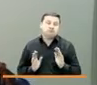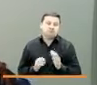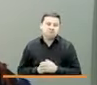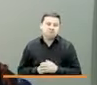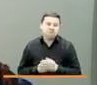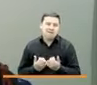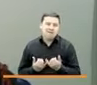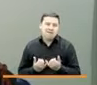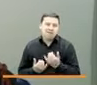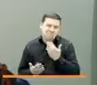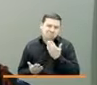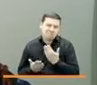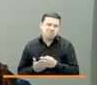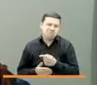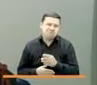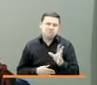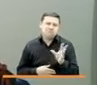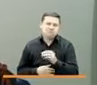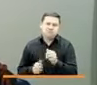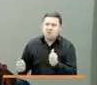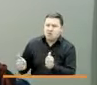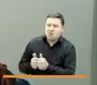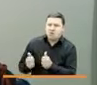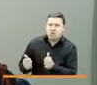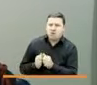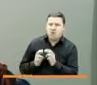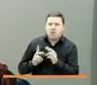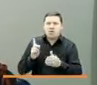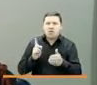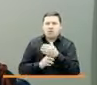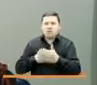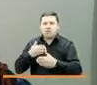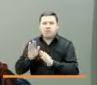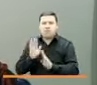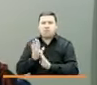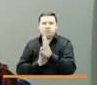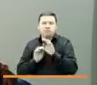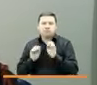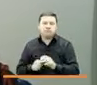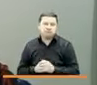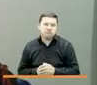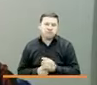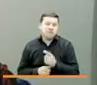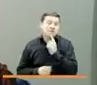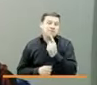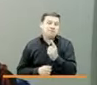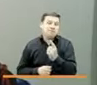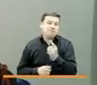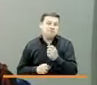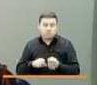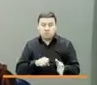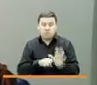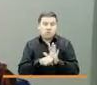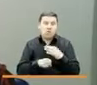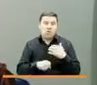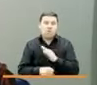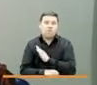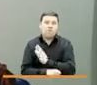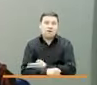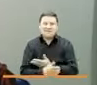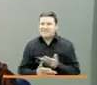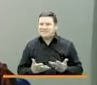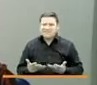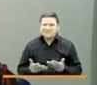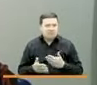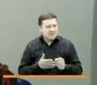gracias a todo este acompañamiento logramos salir adelante y pues como les digo lo del COVID fue muy fuerte, pero logramos